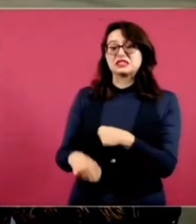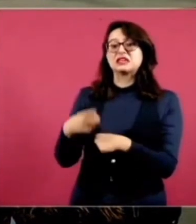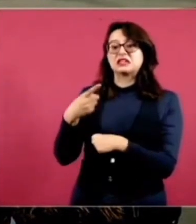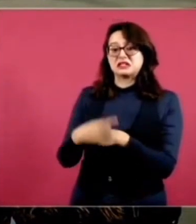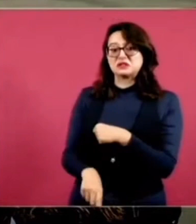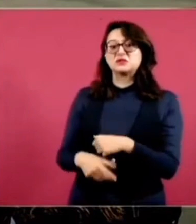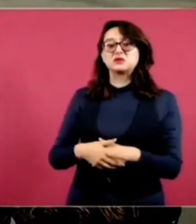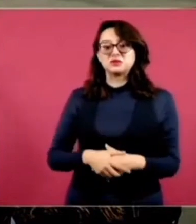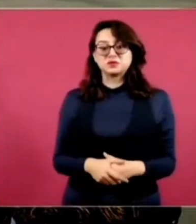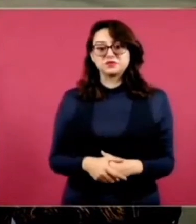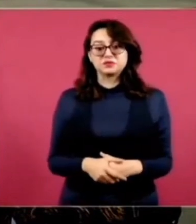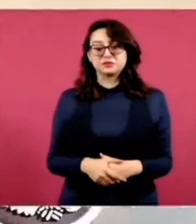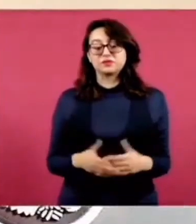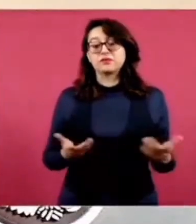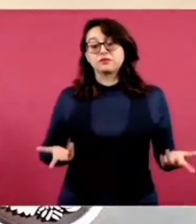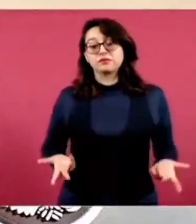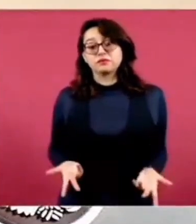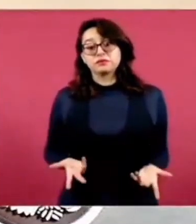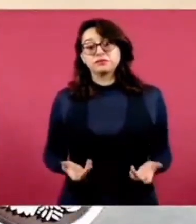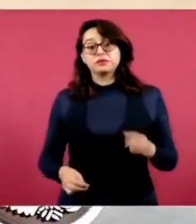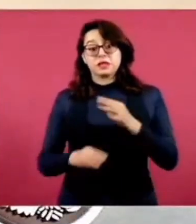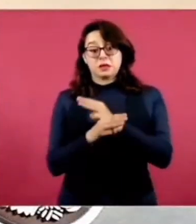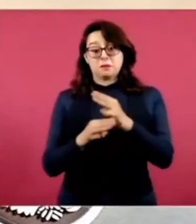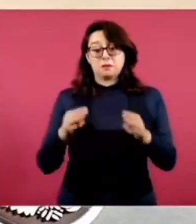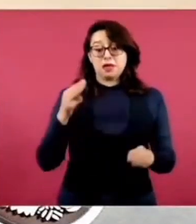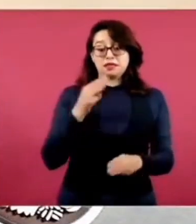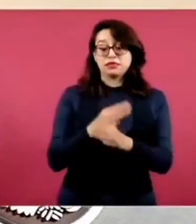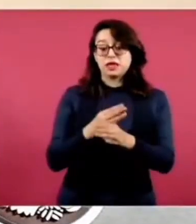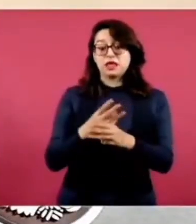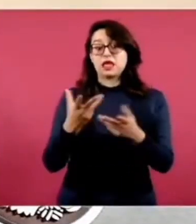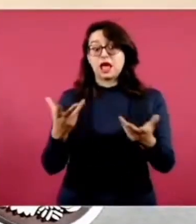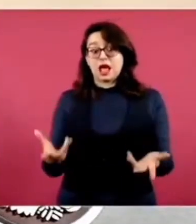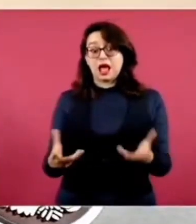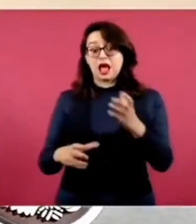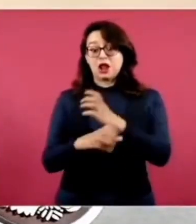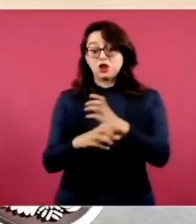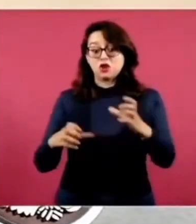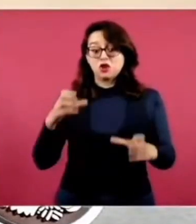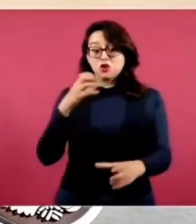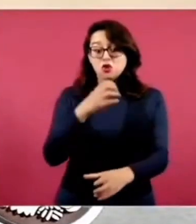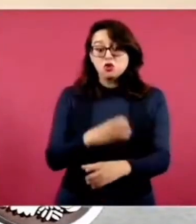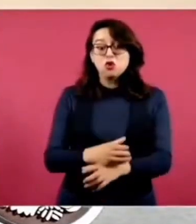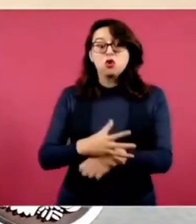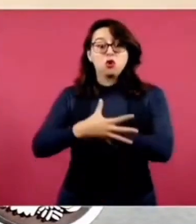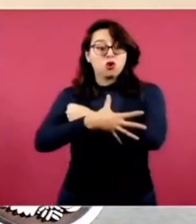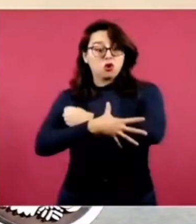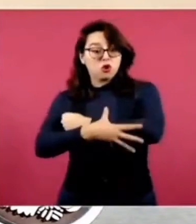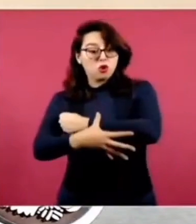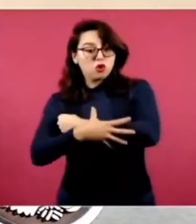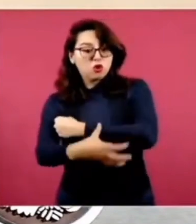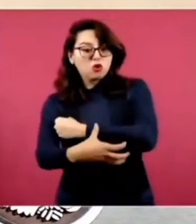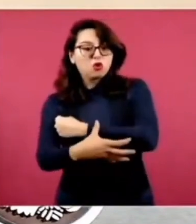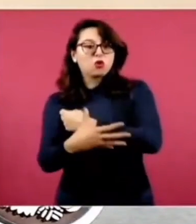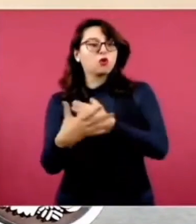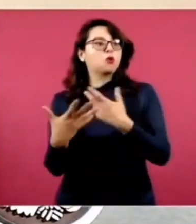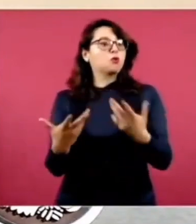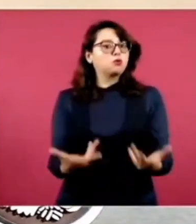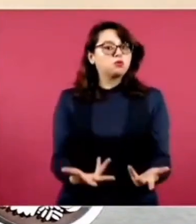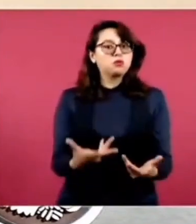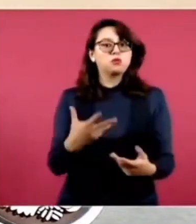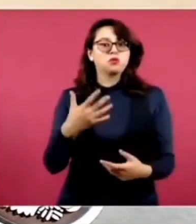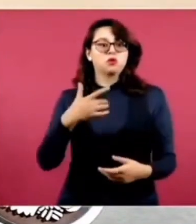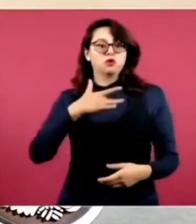Respecto al equipo médico, llevaban 12 años sin comprar equipo básico como rayos séquiles, portátiles,